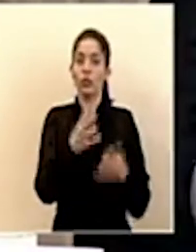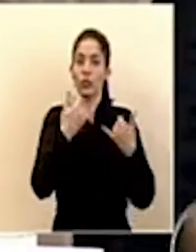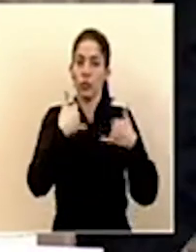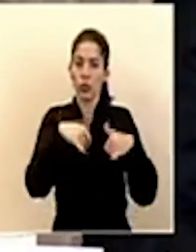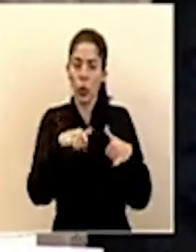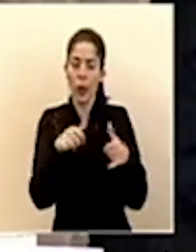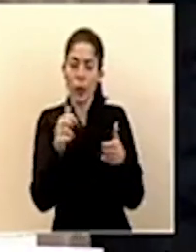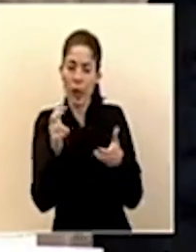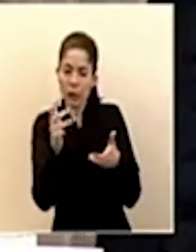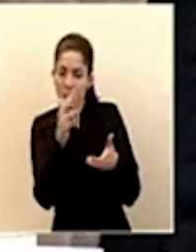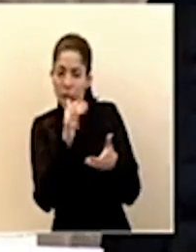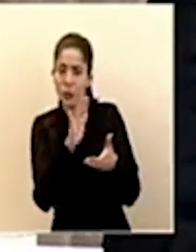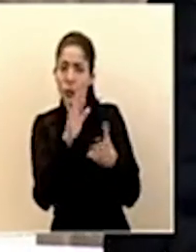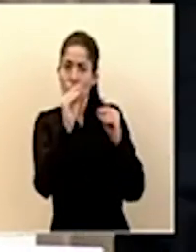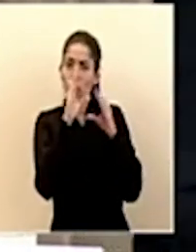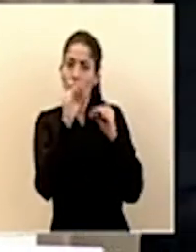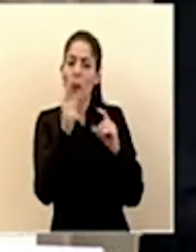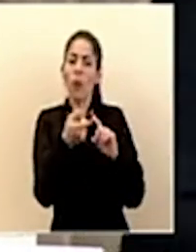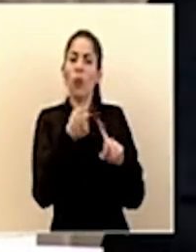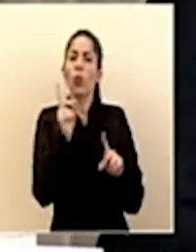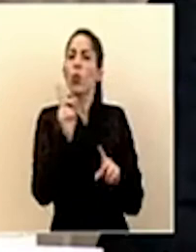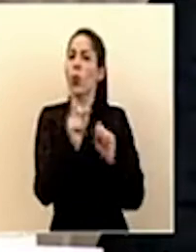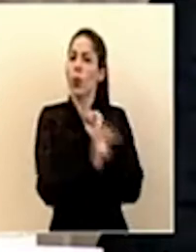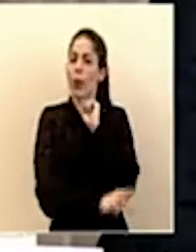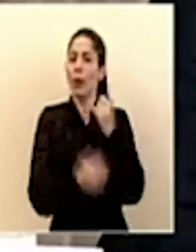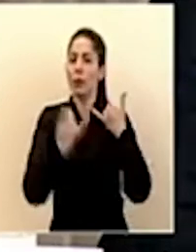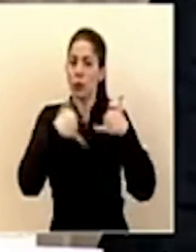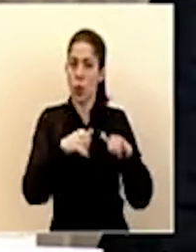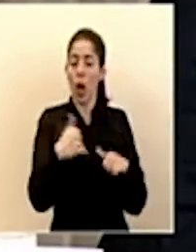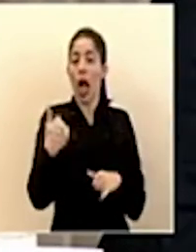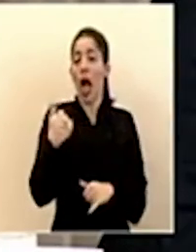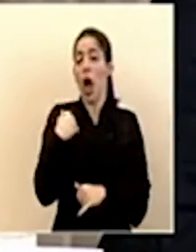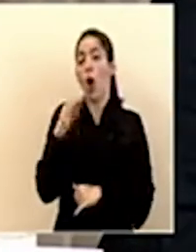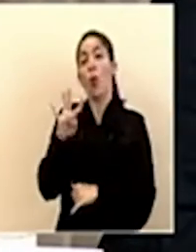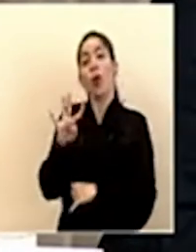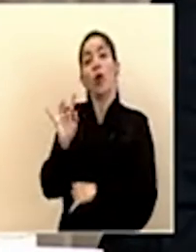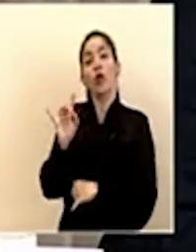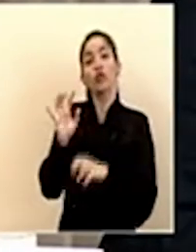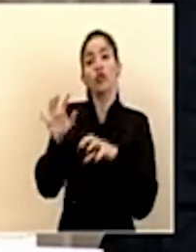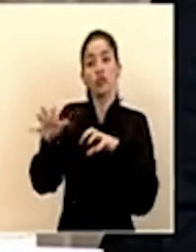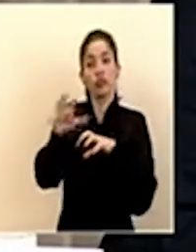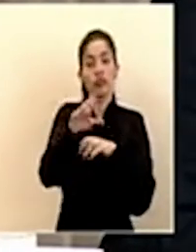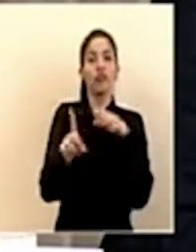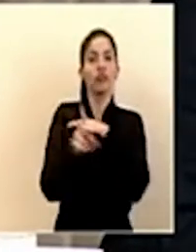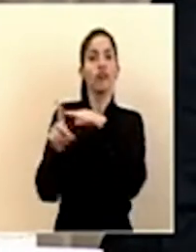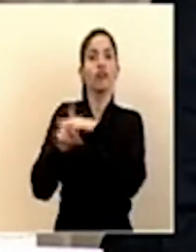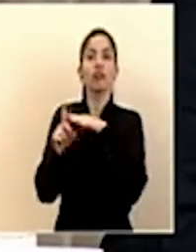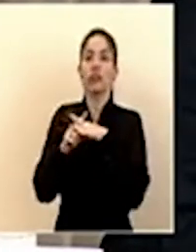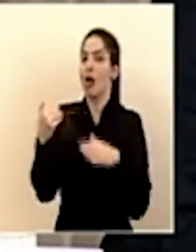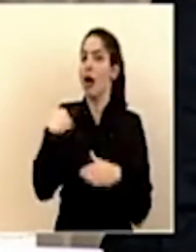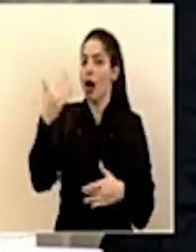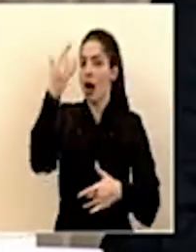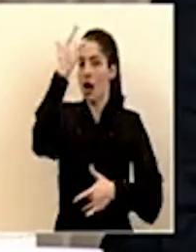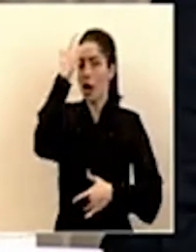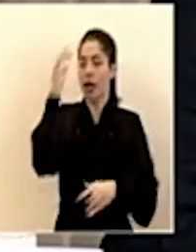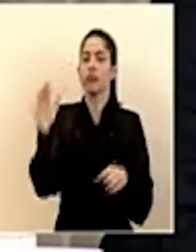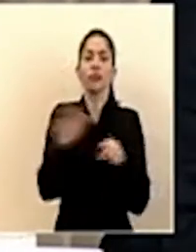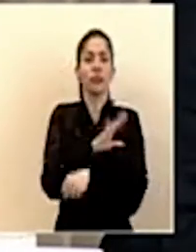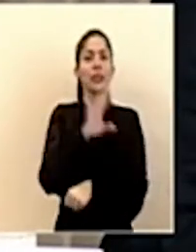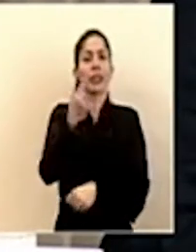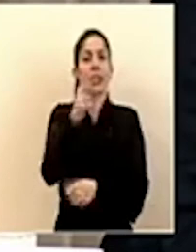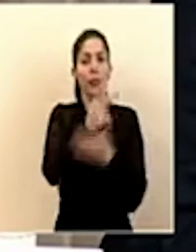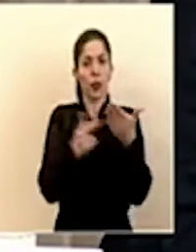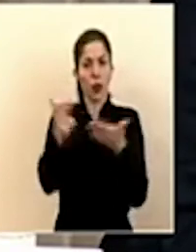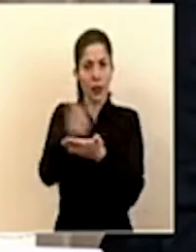recopilando los datos sobre nacionalidad hay 48 cantones que ya reportan casos en las 7 provincias